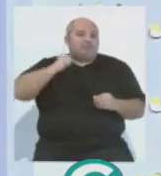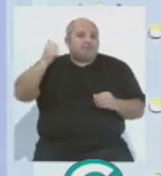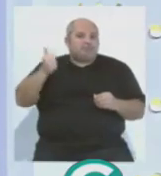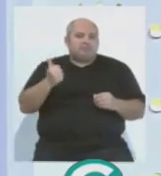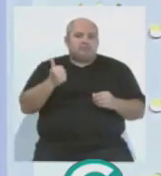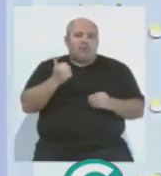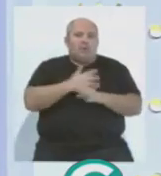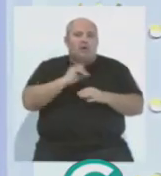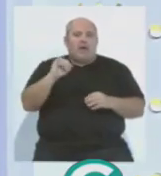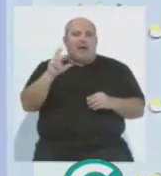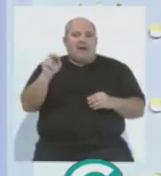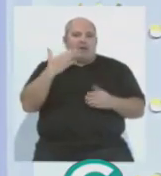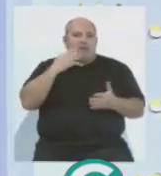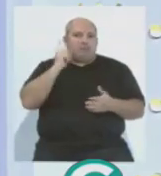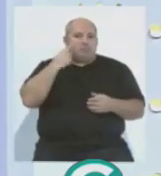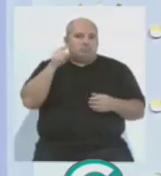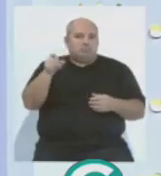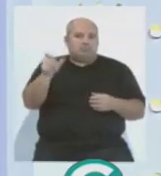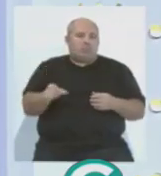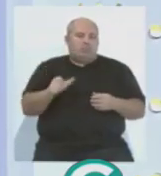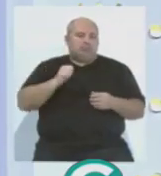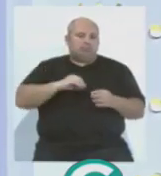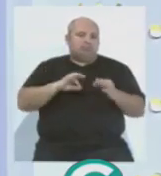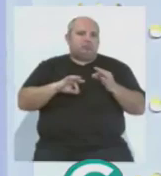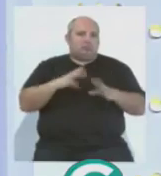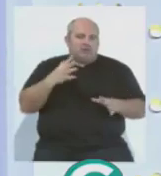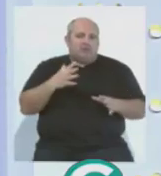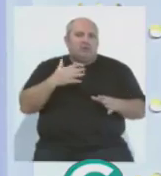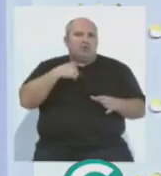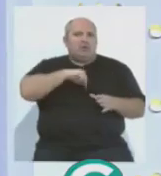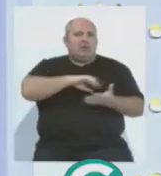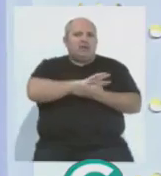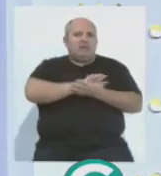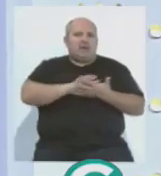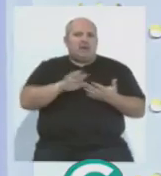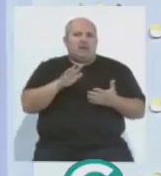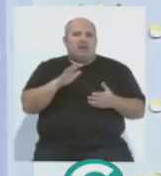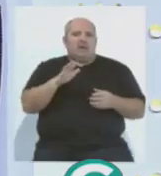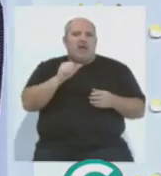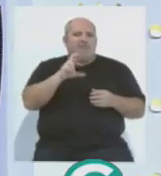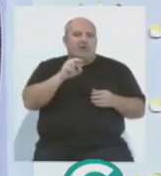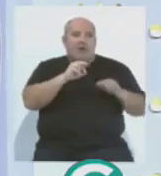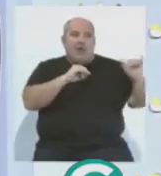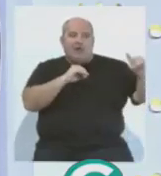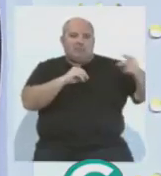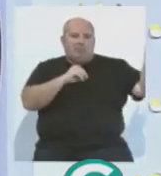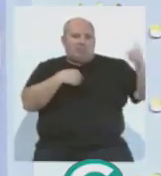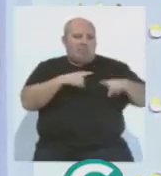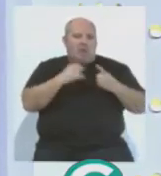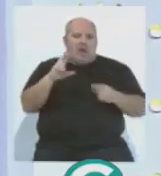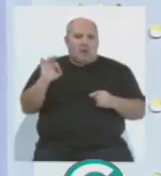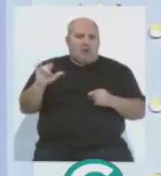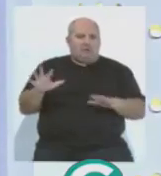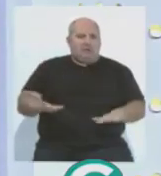Afortunadamente, encontramos a Jairo que la verdad que, sinceramente, yo no estoy echando de menos ahora mismo a Álvaro teniendo a Jairo, claro, en el momento que